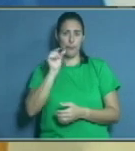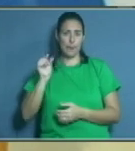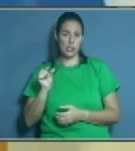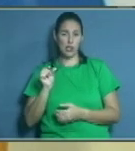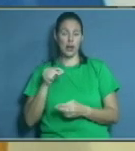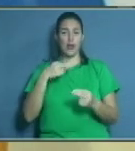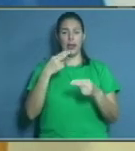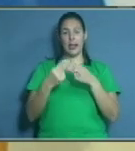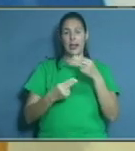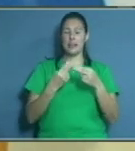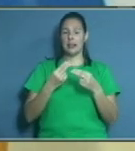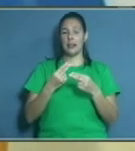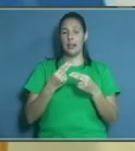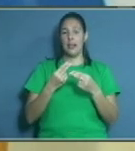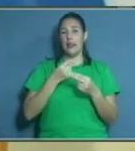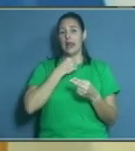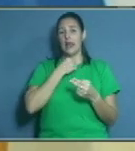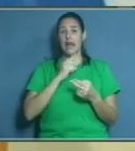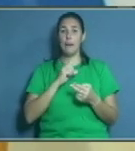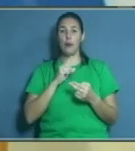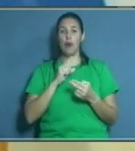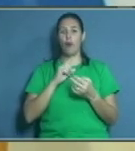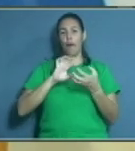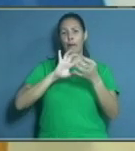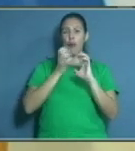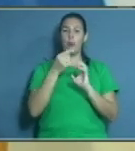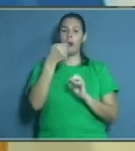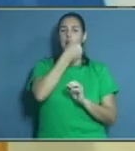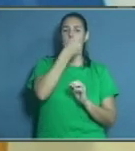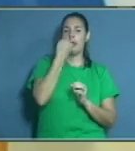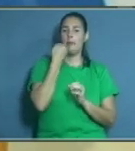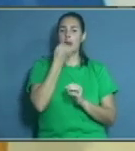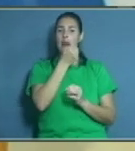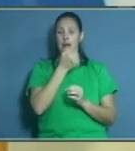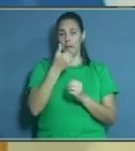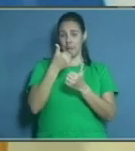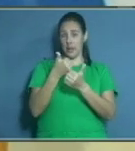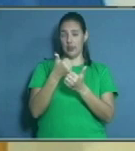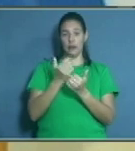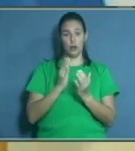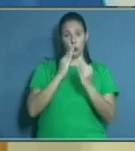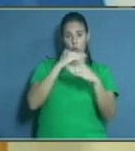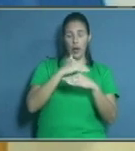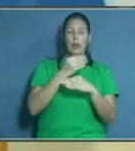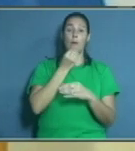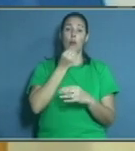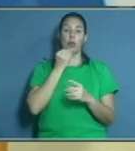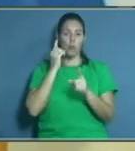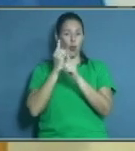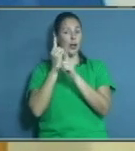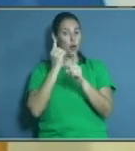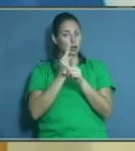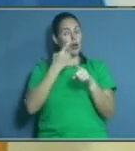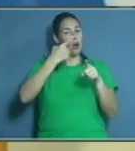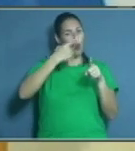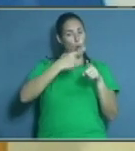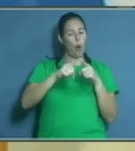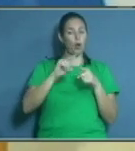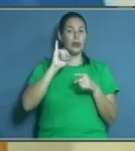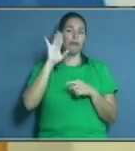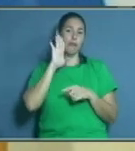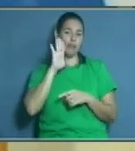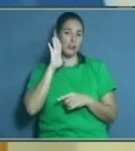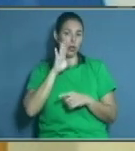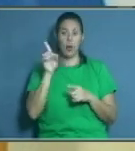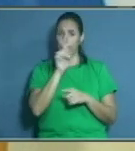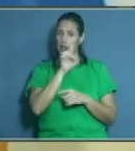imposibilitan a veces realizar una correcta higiene bucal, hay otras afecciones que aparecen en la cavidad bucal que no necesariamente están relacion